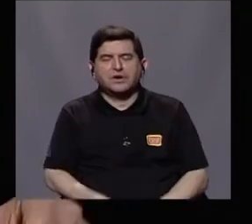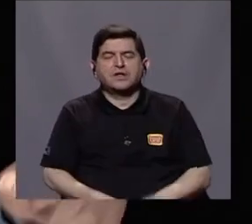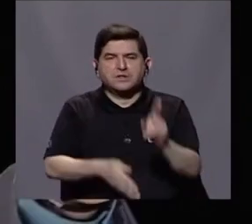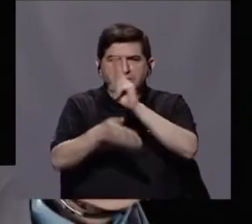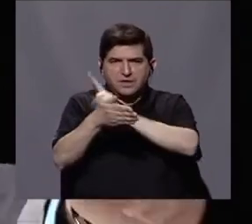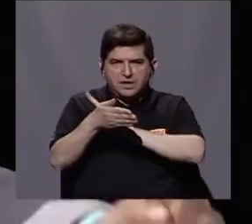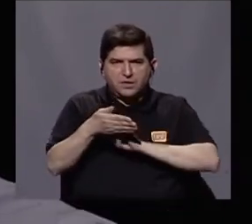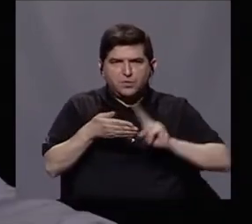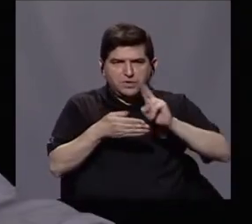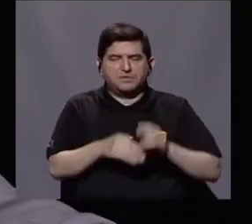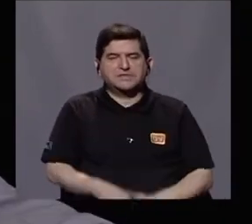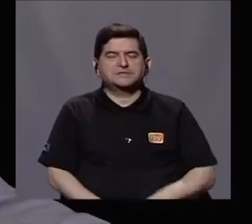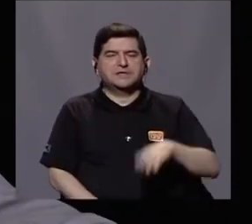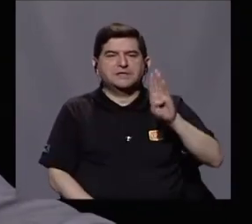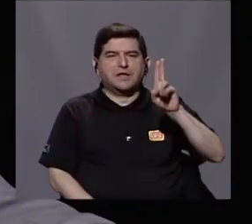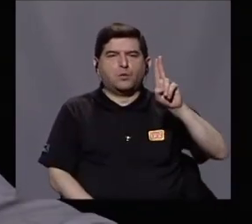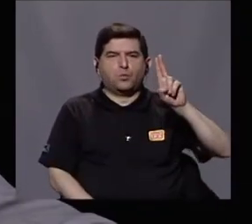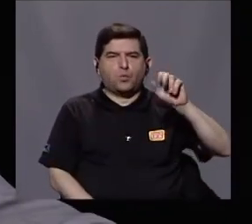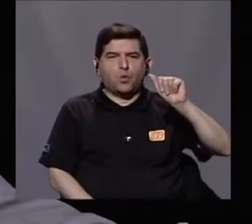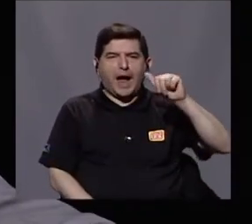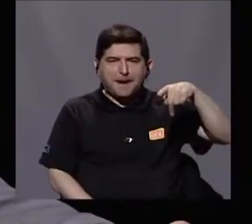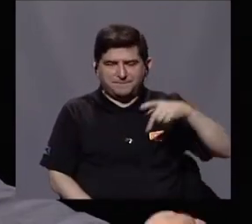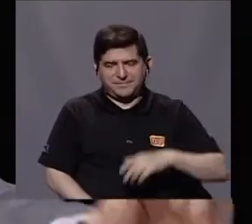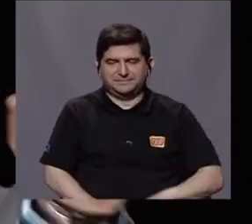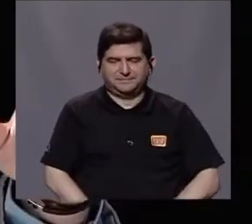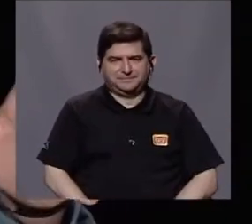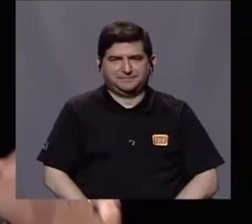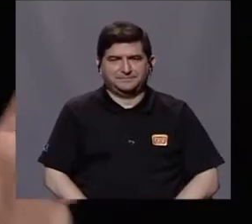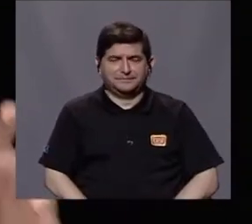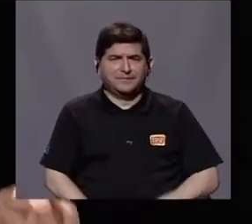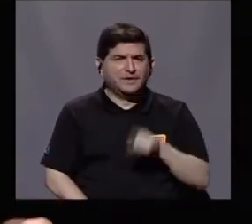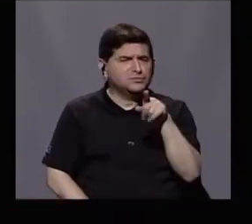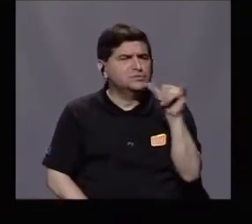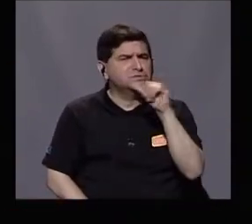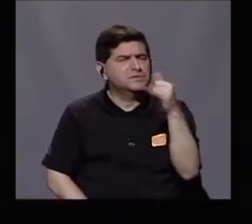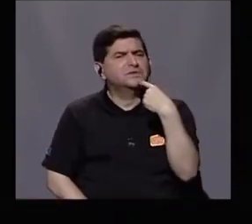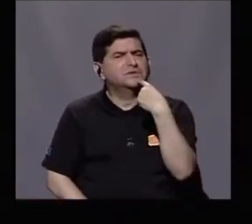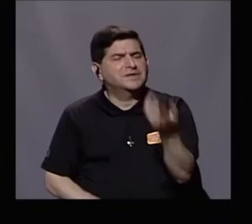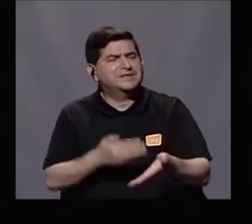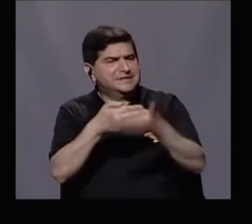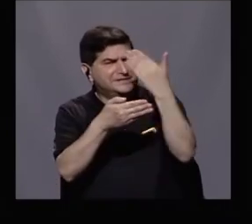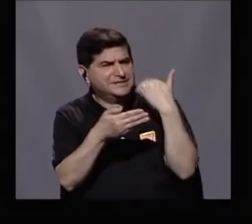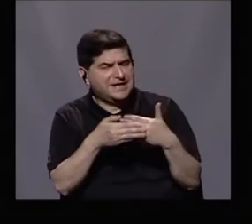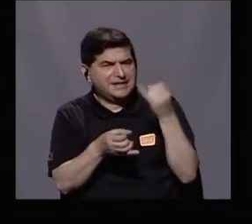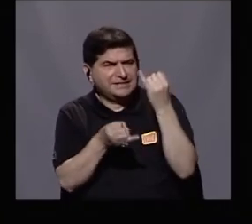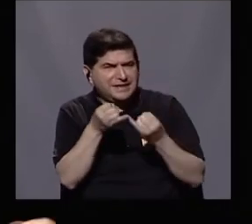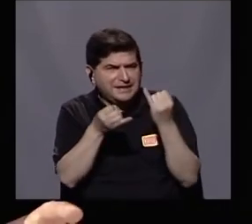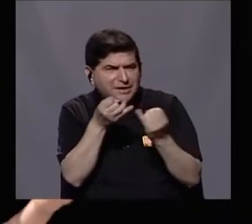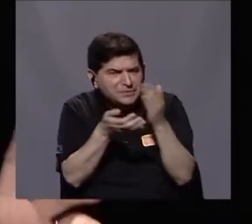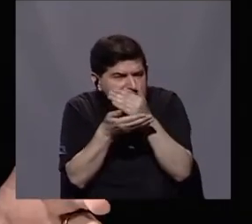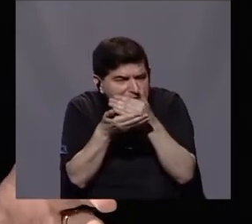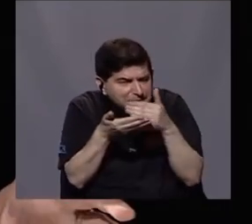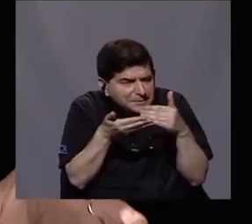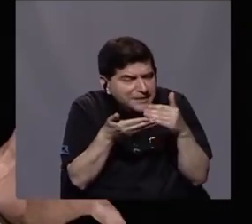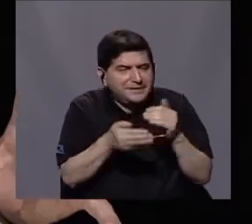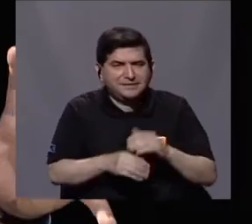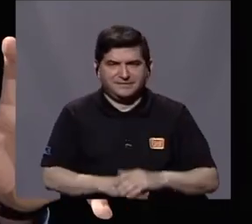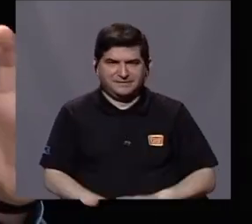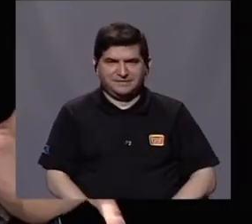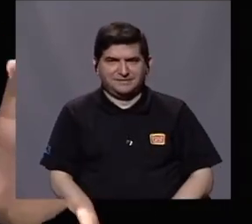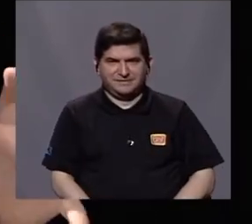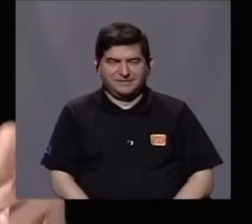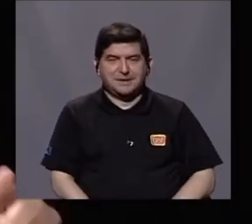Benemérita Autónoma de Puebla. Don Alex, ahora usted también ponía, obviamente, en el segundo bloque,